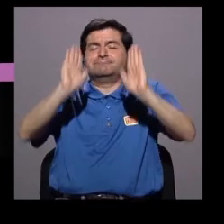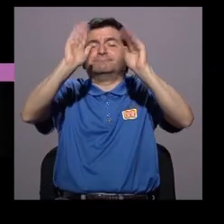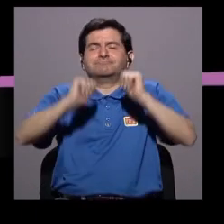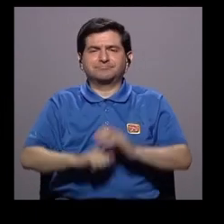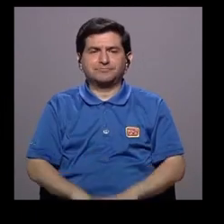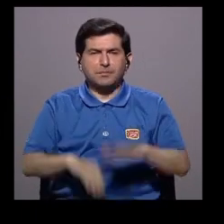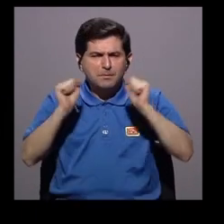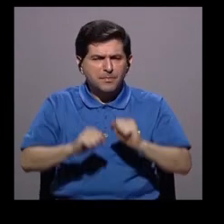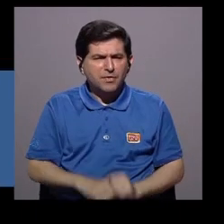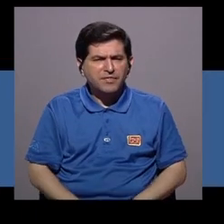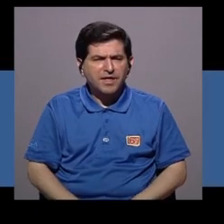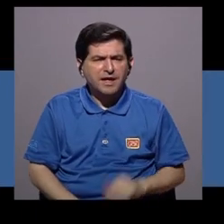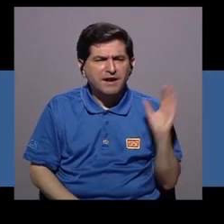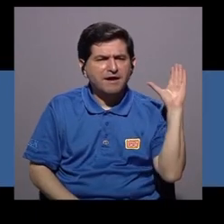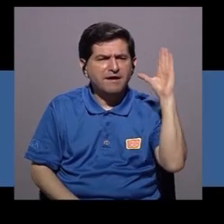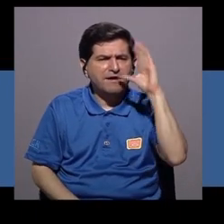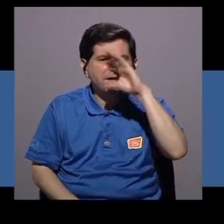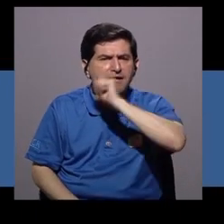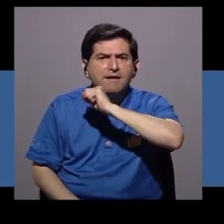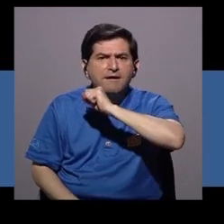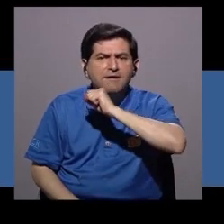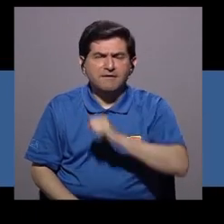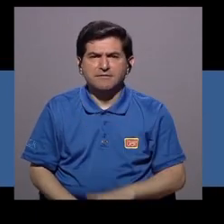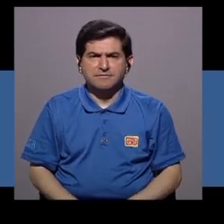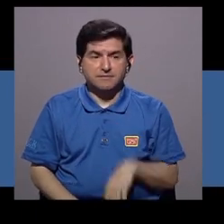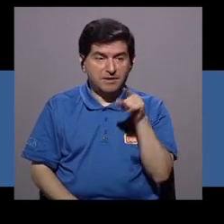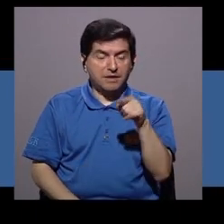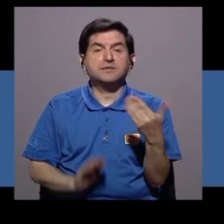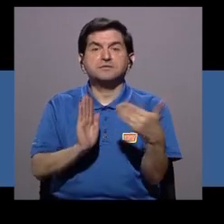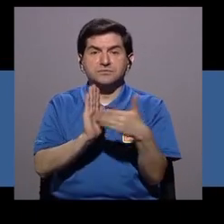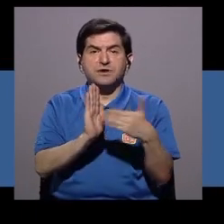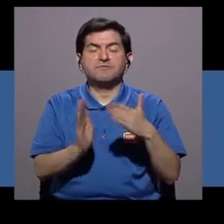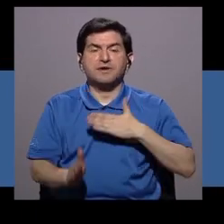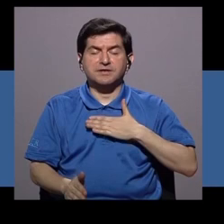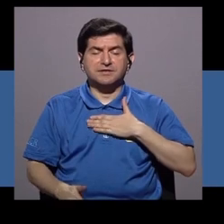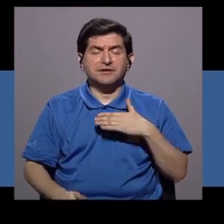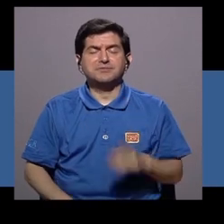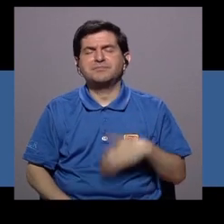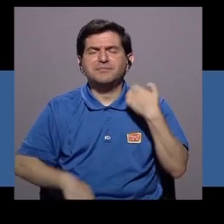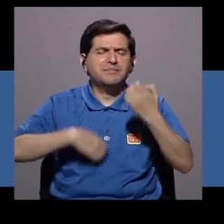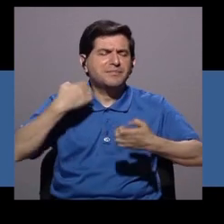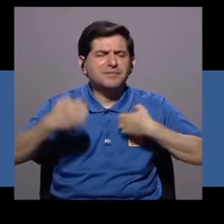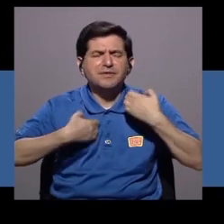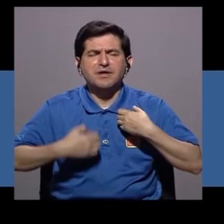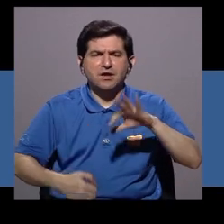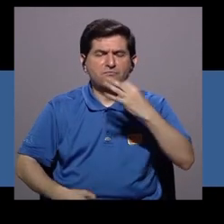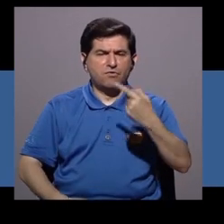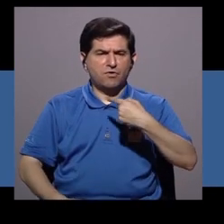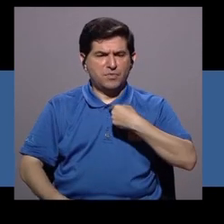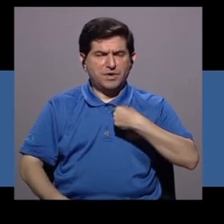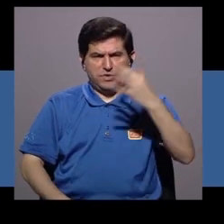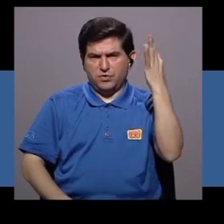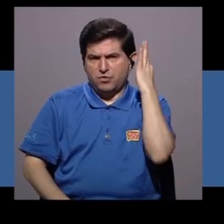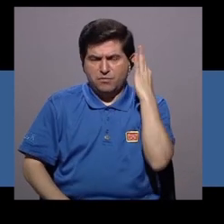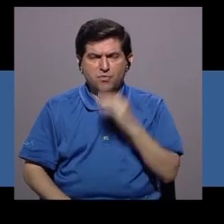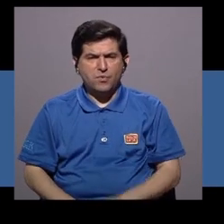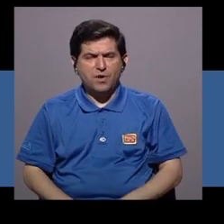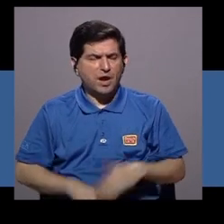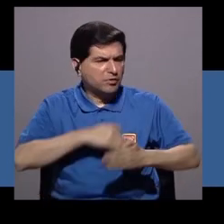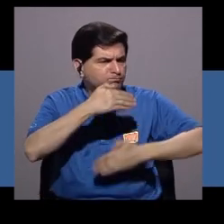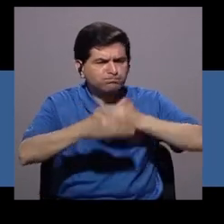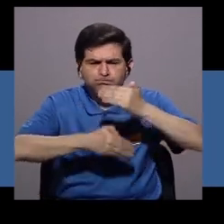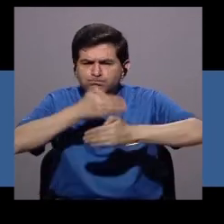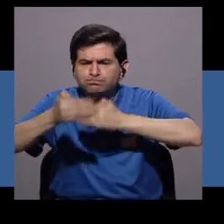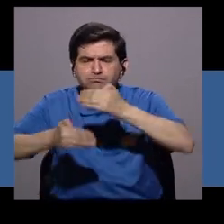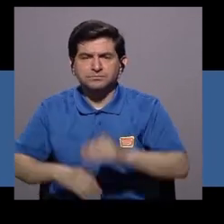maravilloso, poder distinguir, incluso porque eso va a afectar mi estado de ánimo, va a afectar la forma en la que yo como mujer